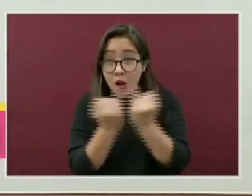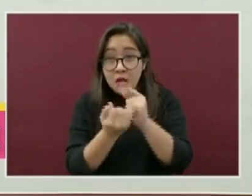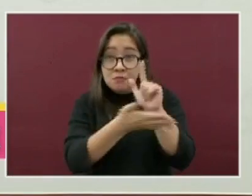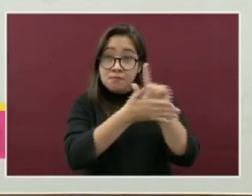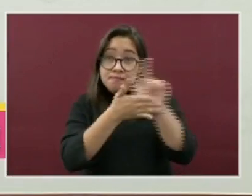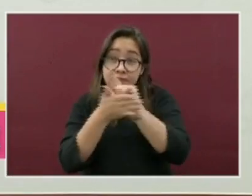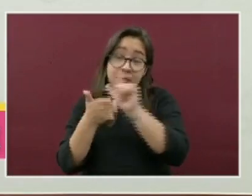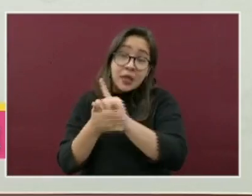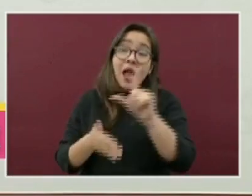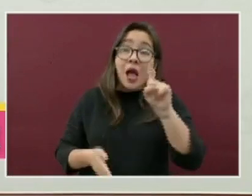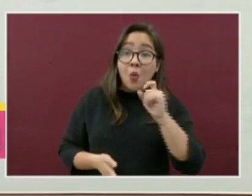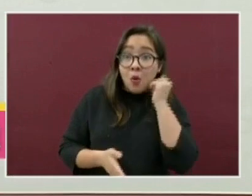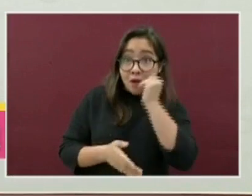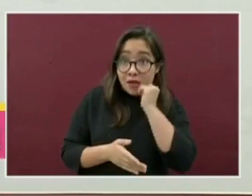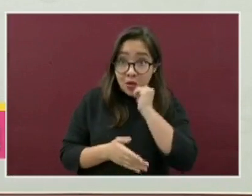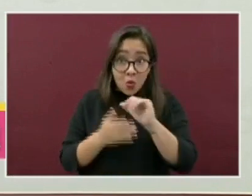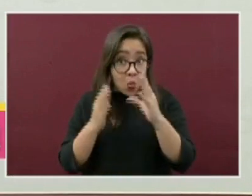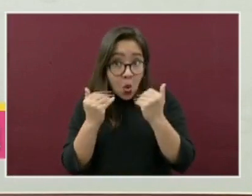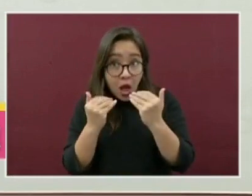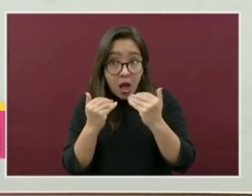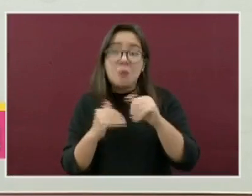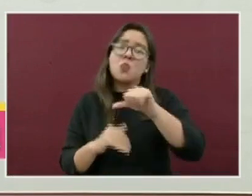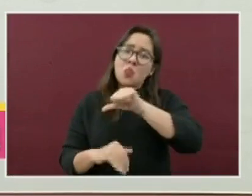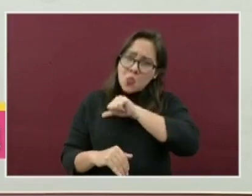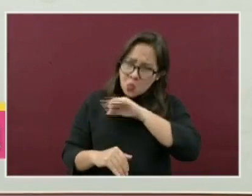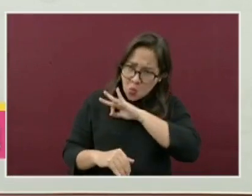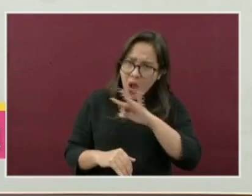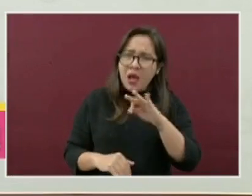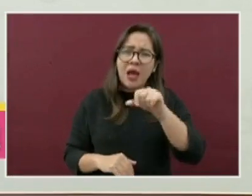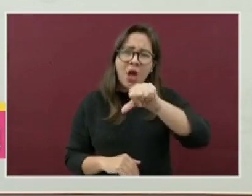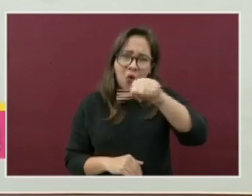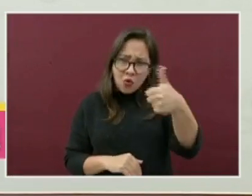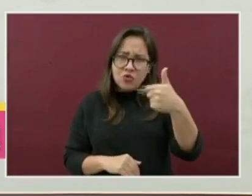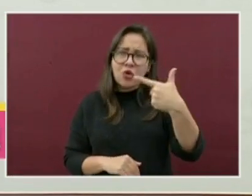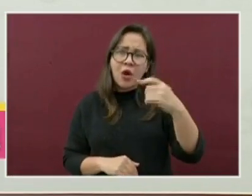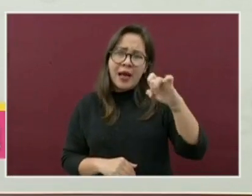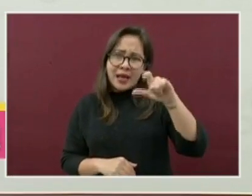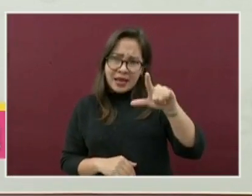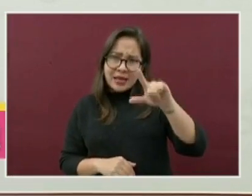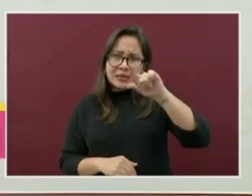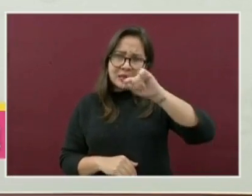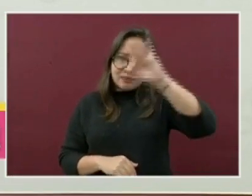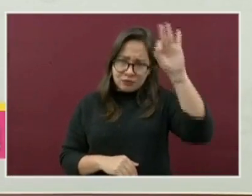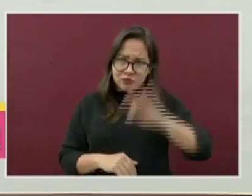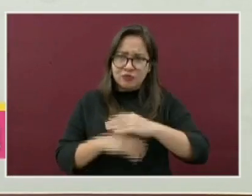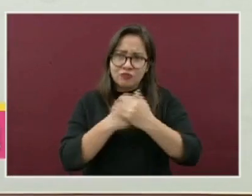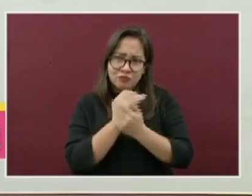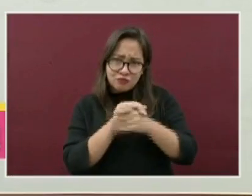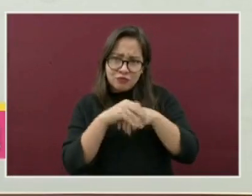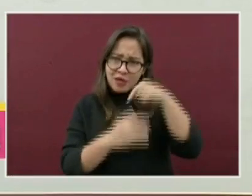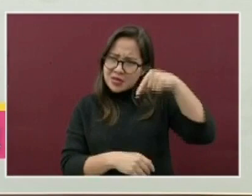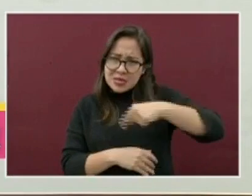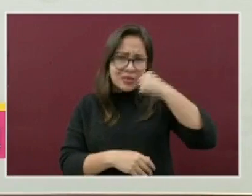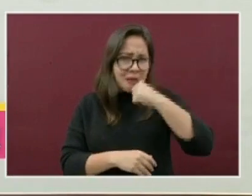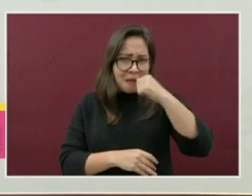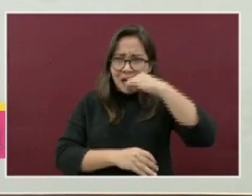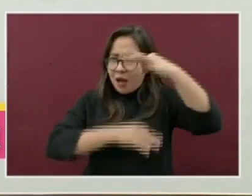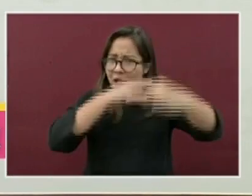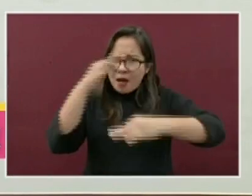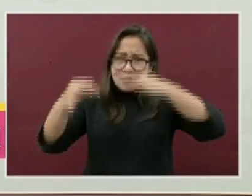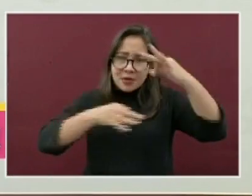agua y jabón. Si no tienen esto a la mano, pues entonces ahí está el alcohol, el gel al setenta por ciento que hemos aquí comentado.